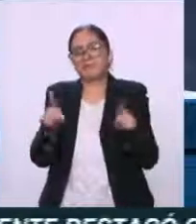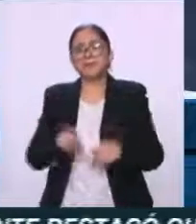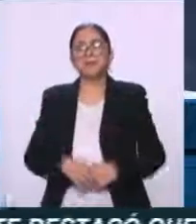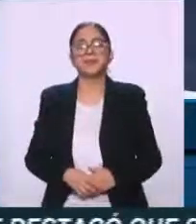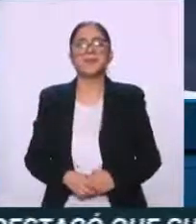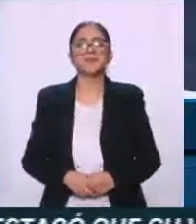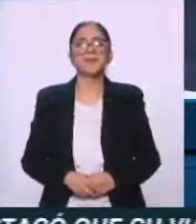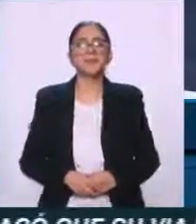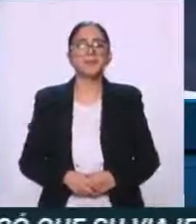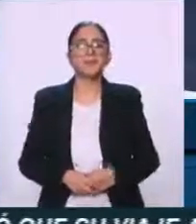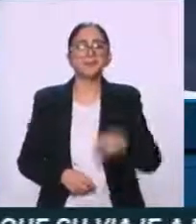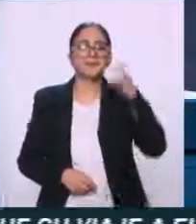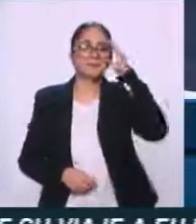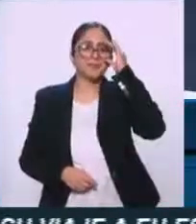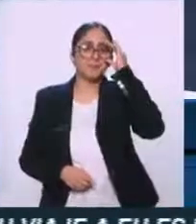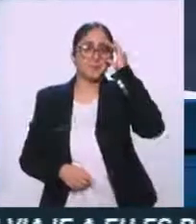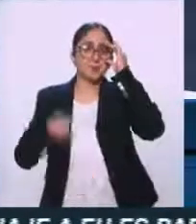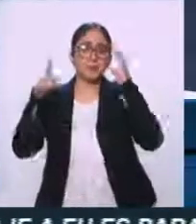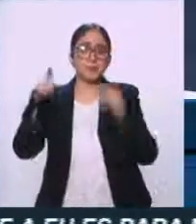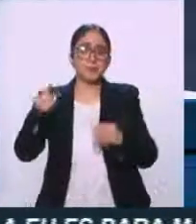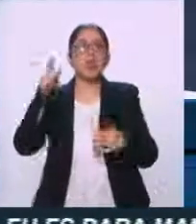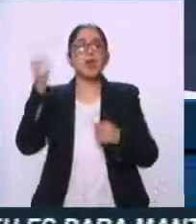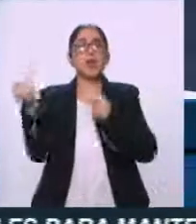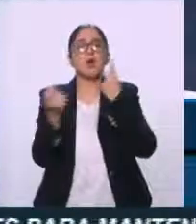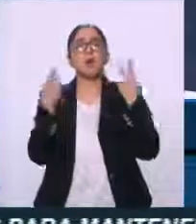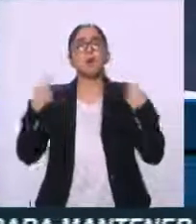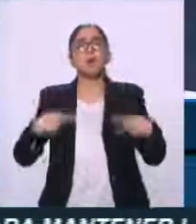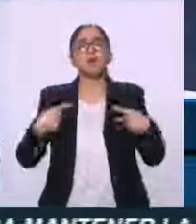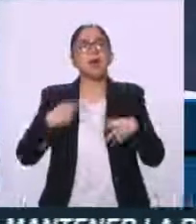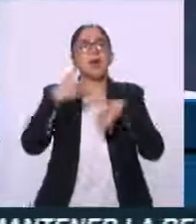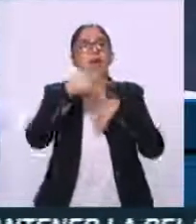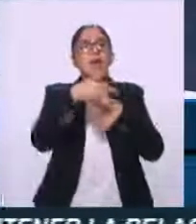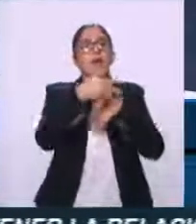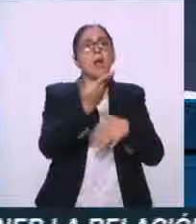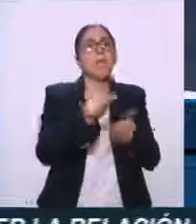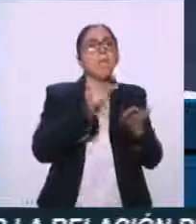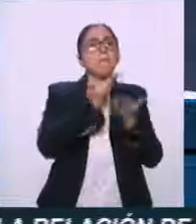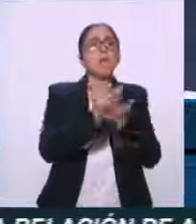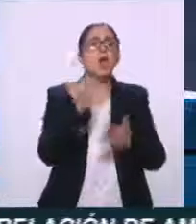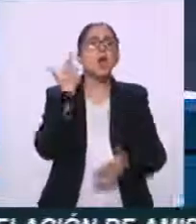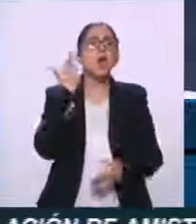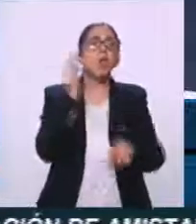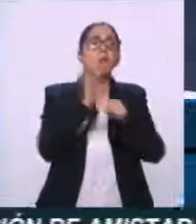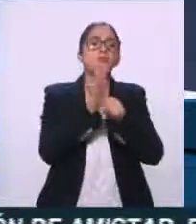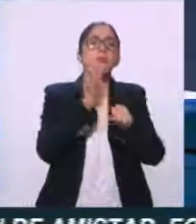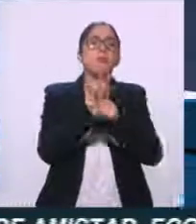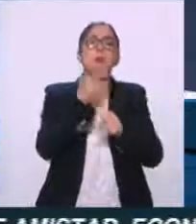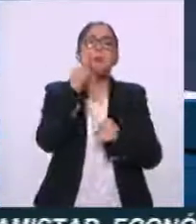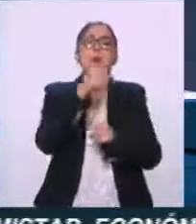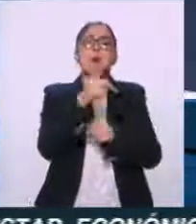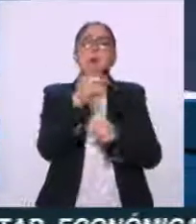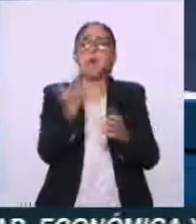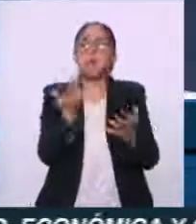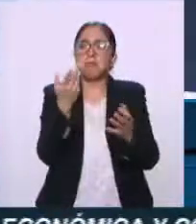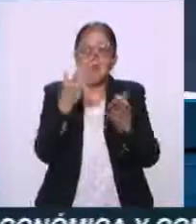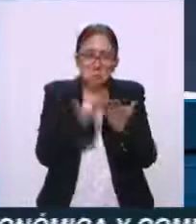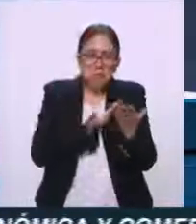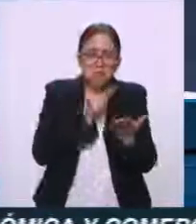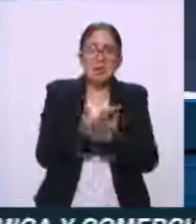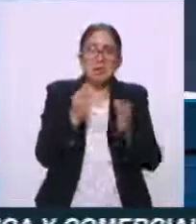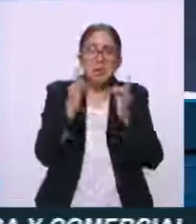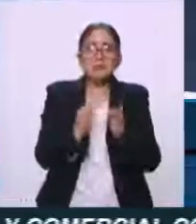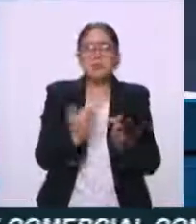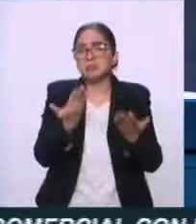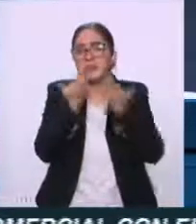sus protestas se constriñen a claxonazos y no a propuestas. Muchísimas gracias por habernos acompañado esta noche. Alberto Escorcia, te mando un